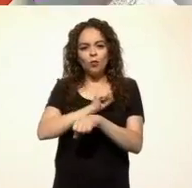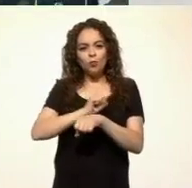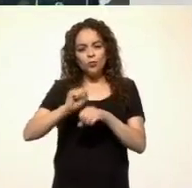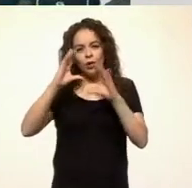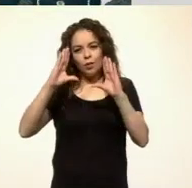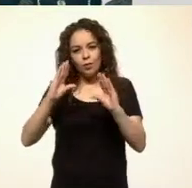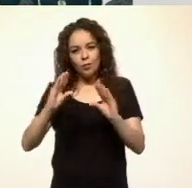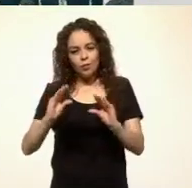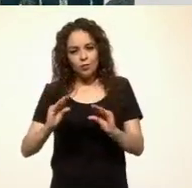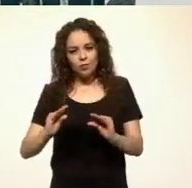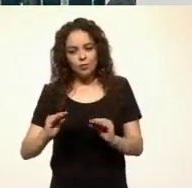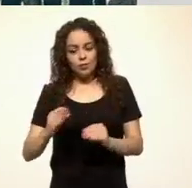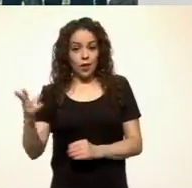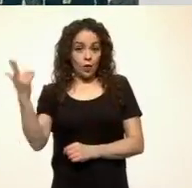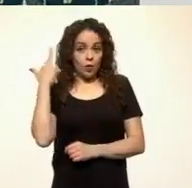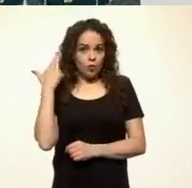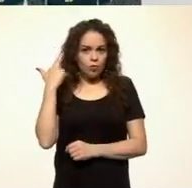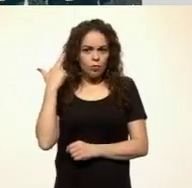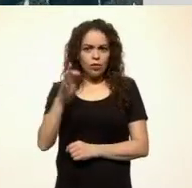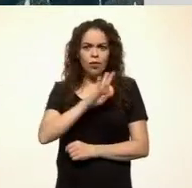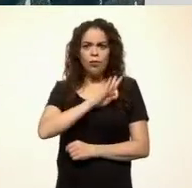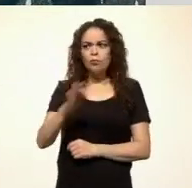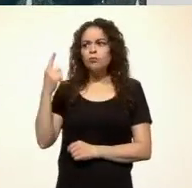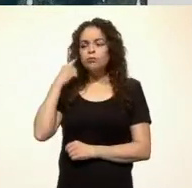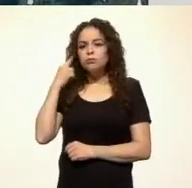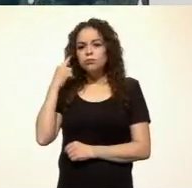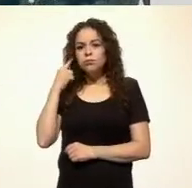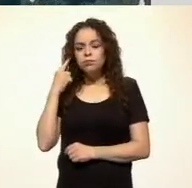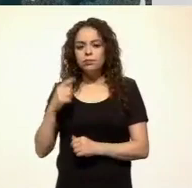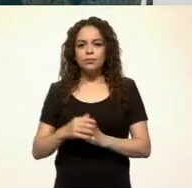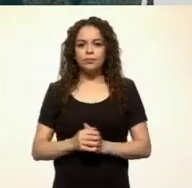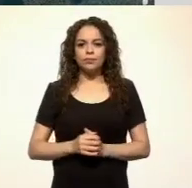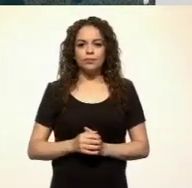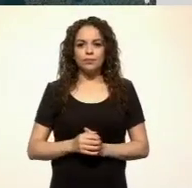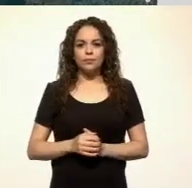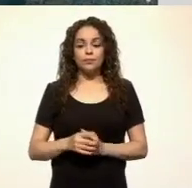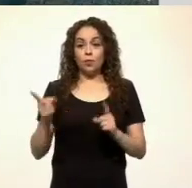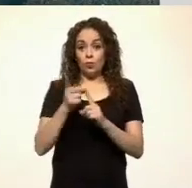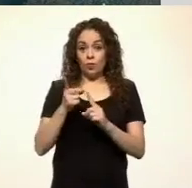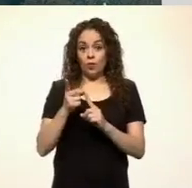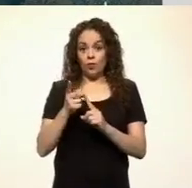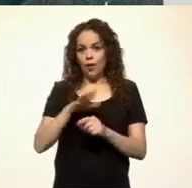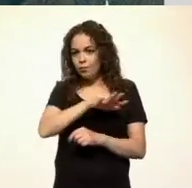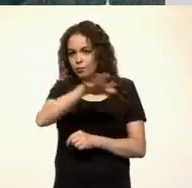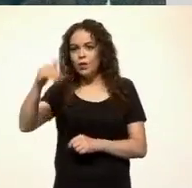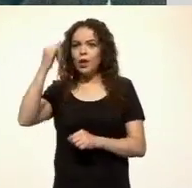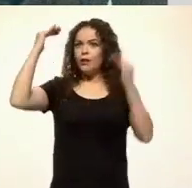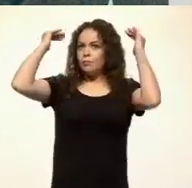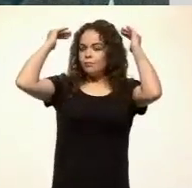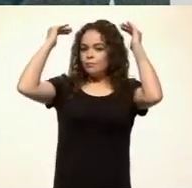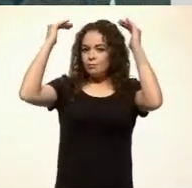Clic, clac, ruidos a los lados. Clic, clac, ruidos en los tejados. Clic, clac,